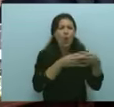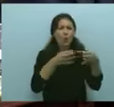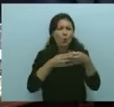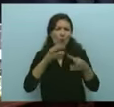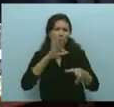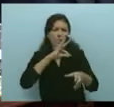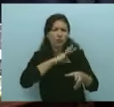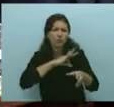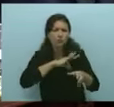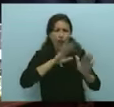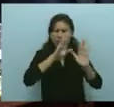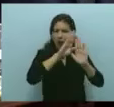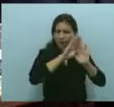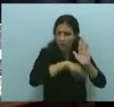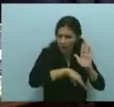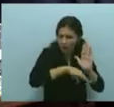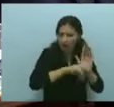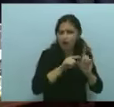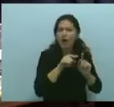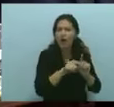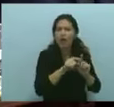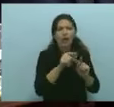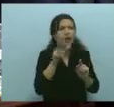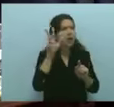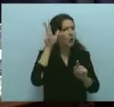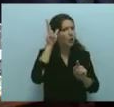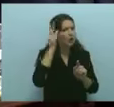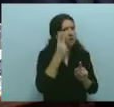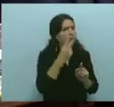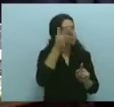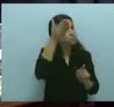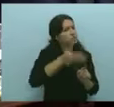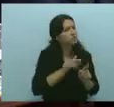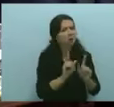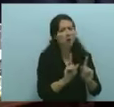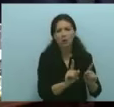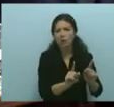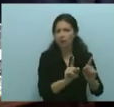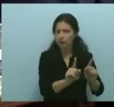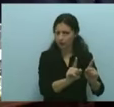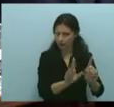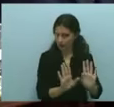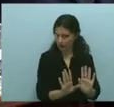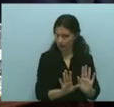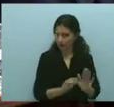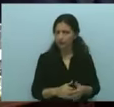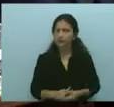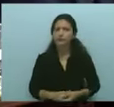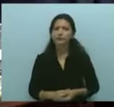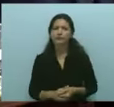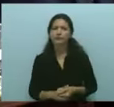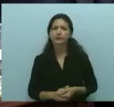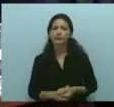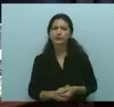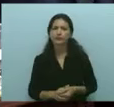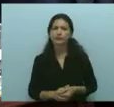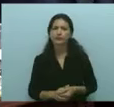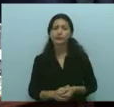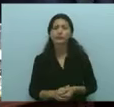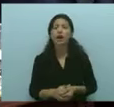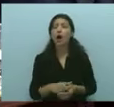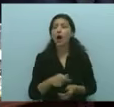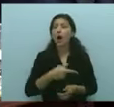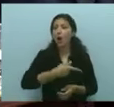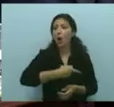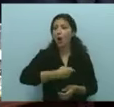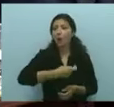% del total. Y presten atención, porque como hemos agregado un puntito en los aportes, el jubilado va a